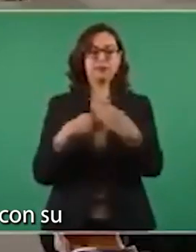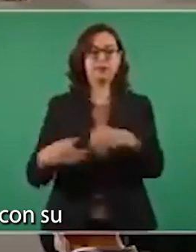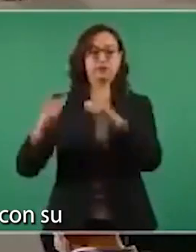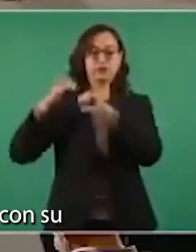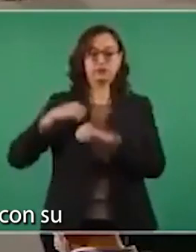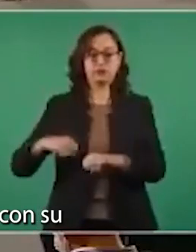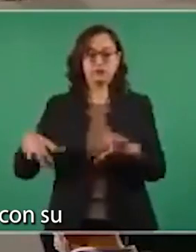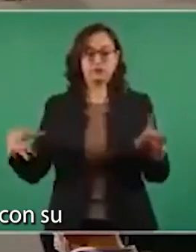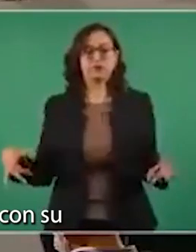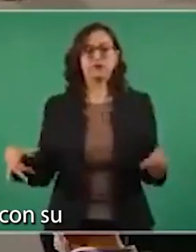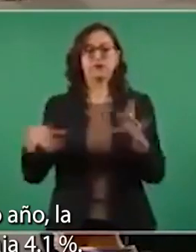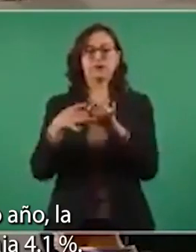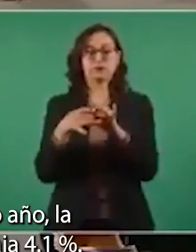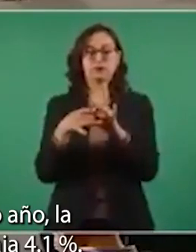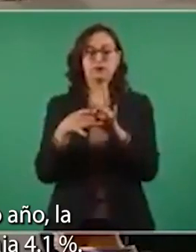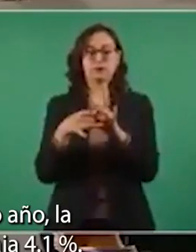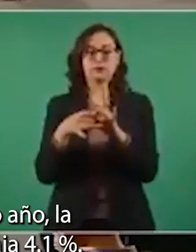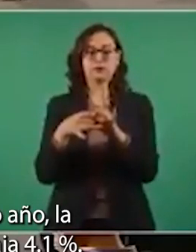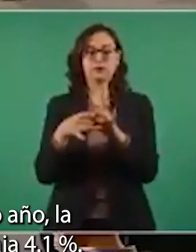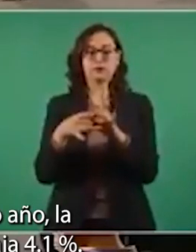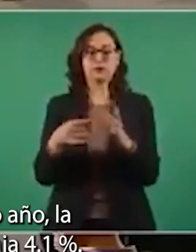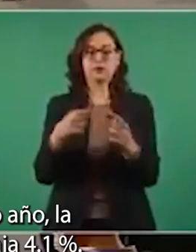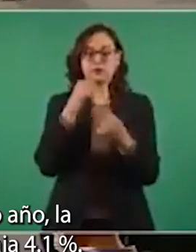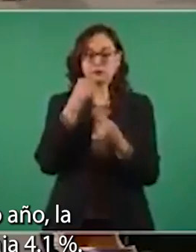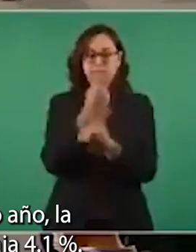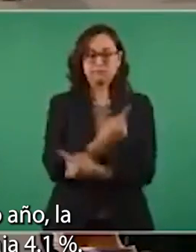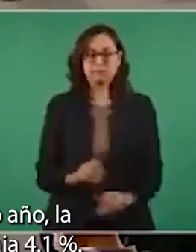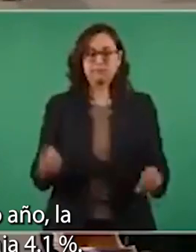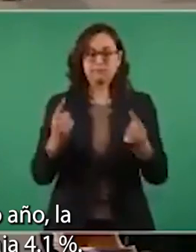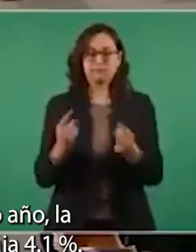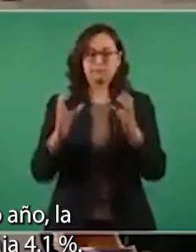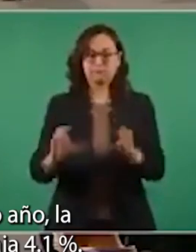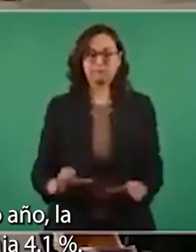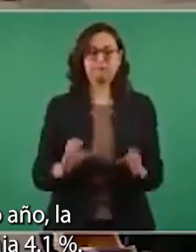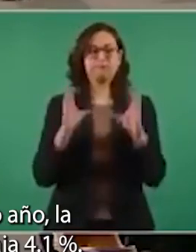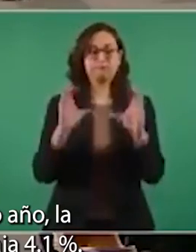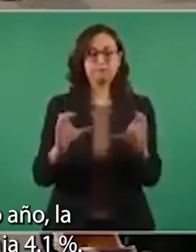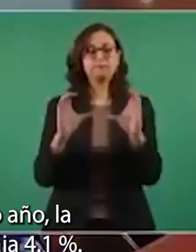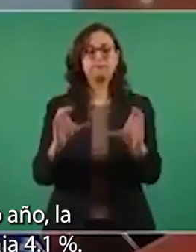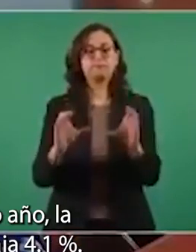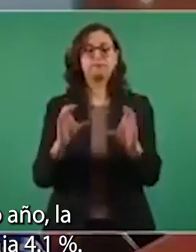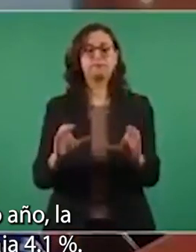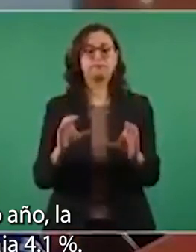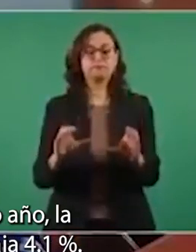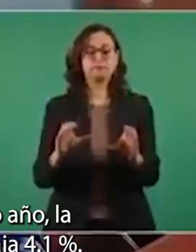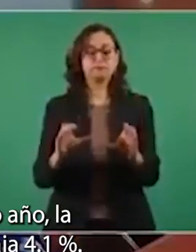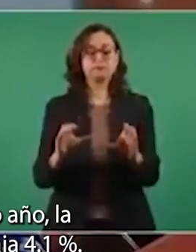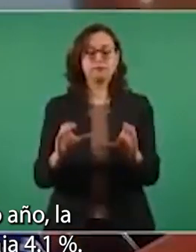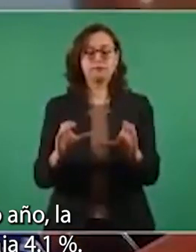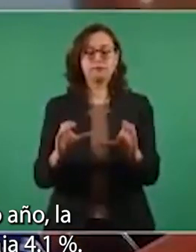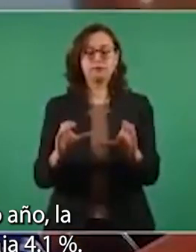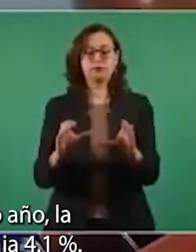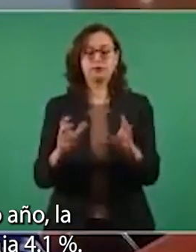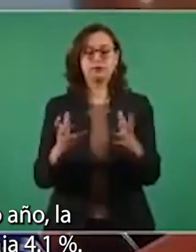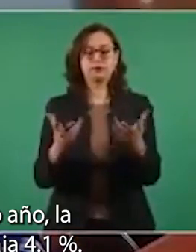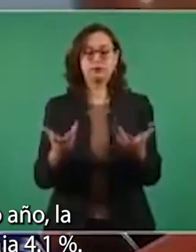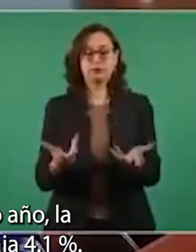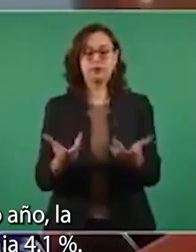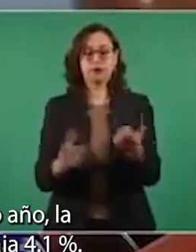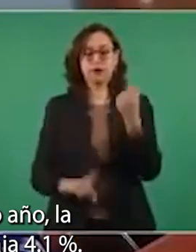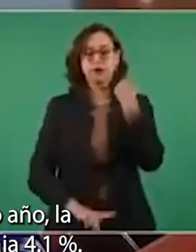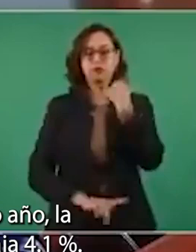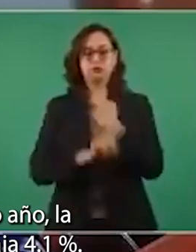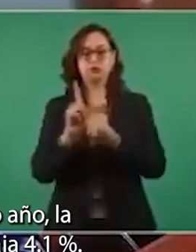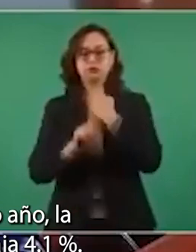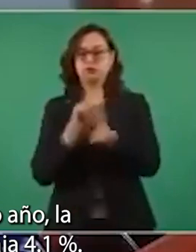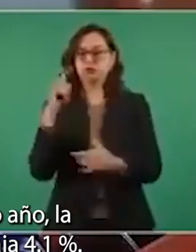reportó estar de acuerdo con su trabajo. Mientras que la aprobación presidencial repuntó en el último año, la desaprobación de la gestión del primer mandatario fue la baja